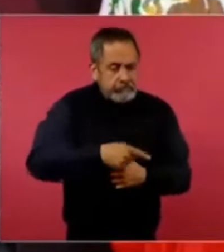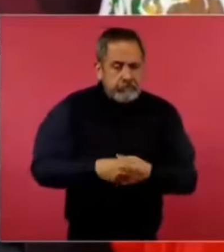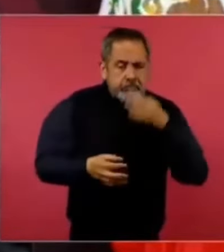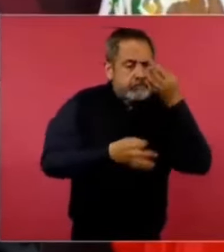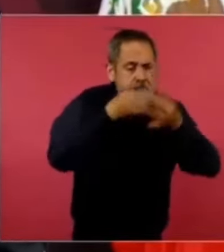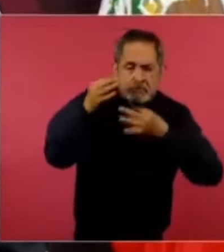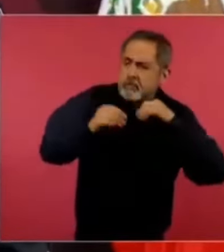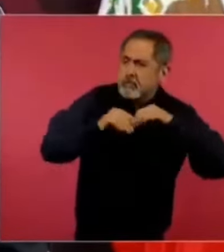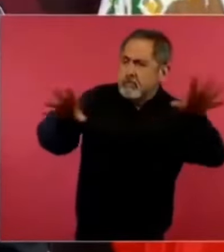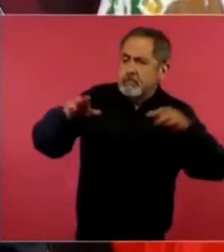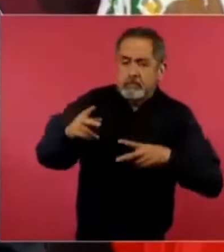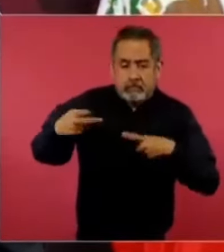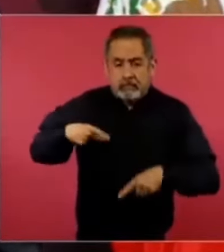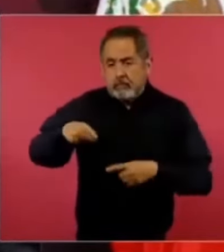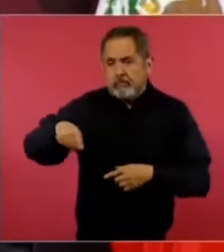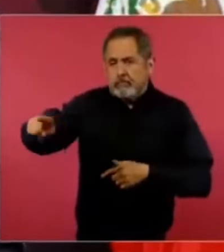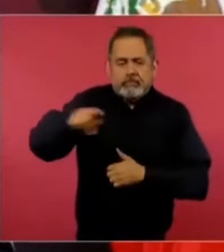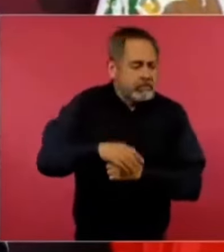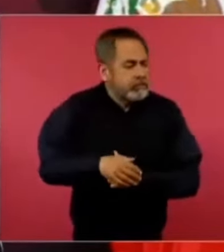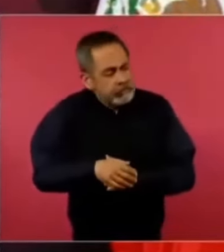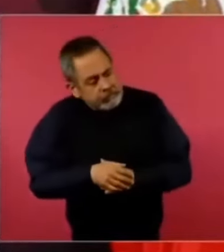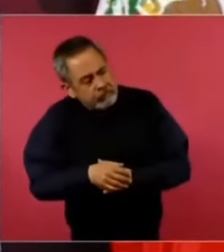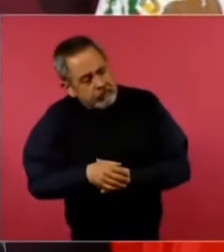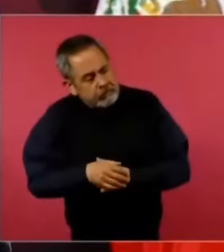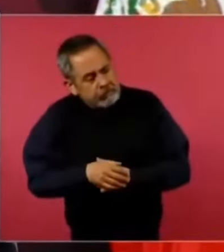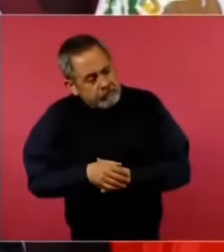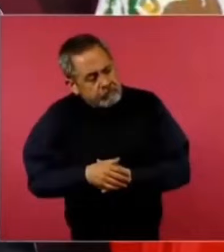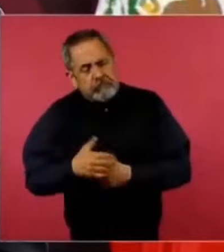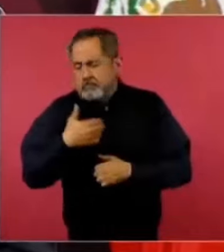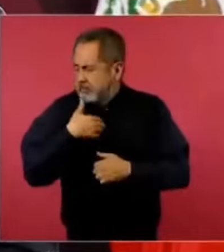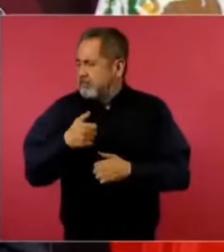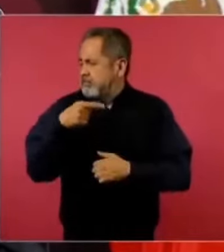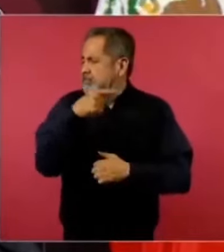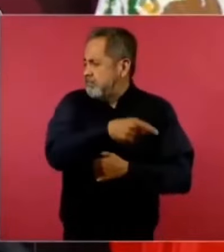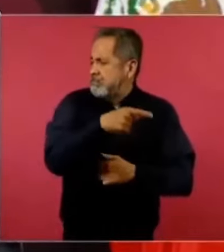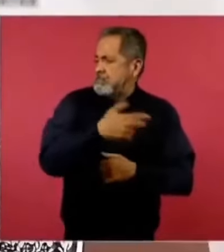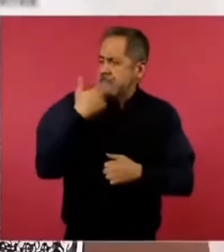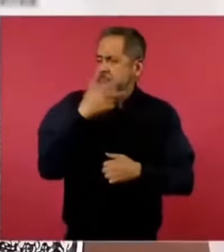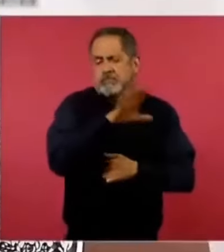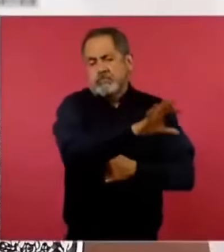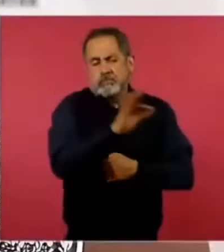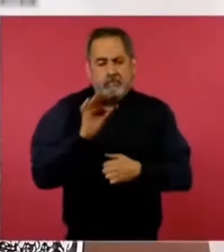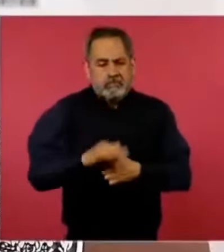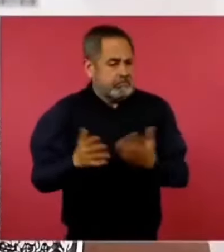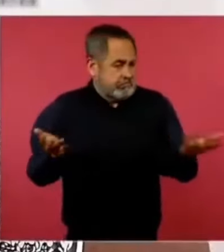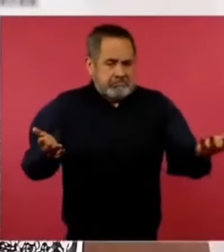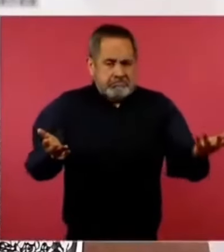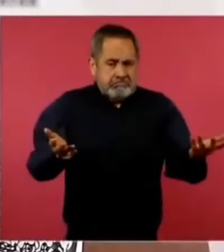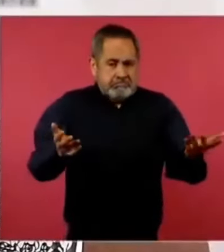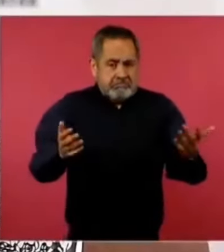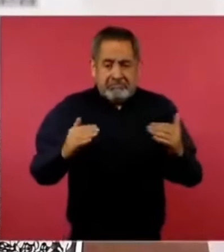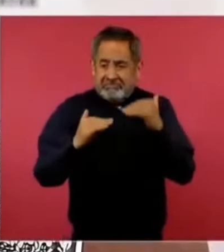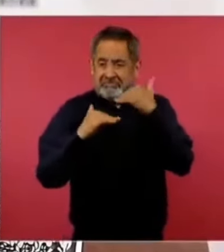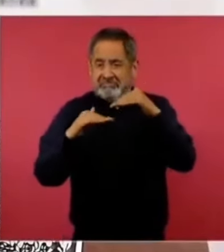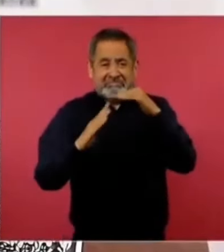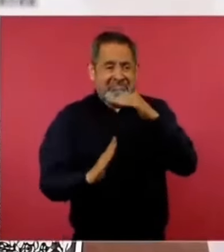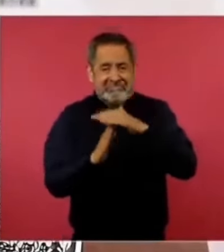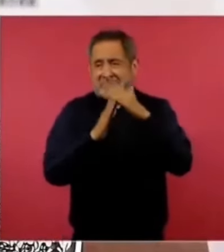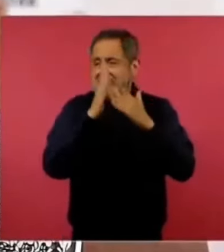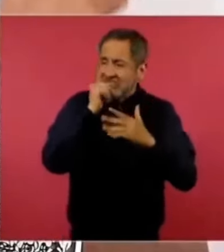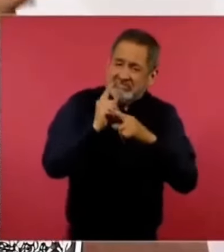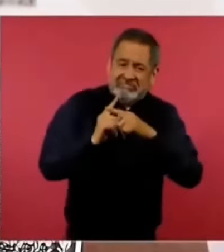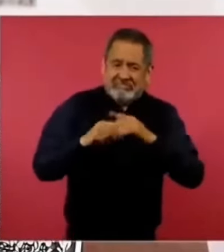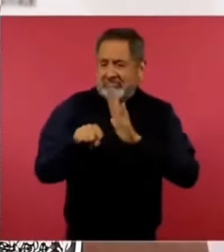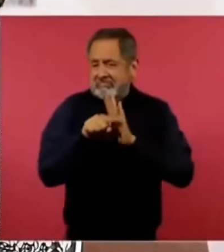Yo no podría dar límites, claro,